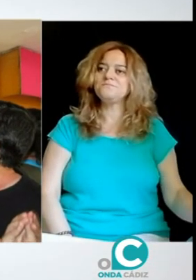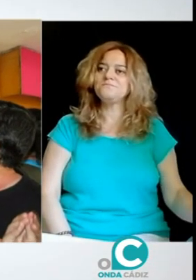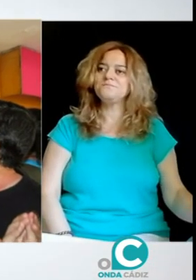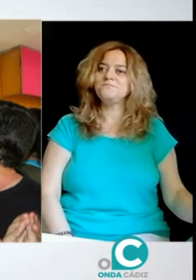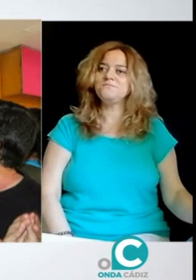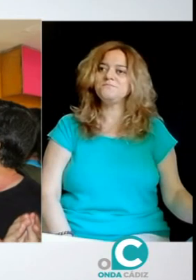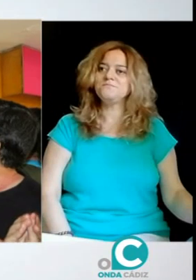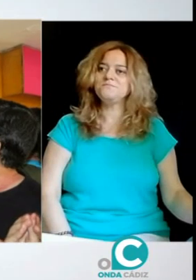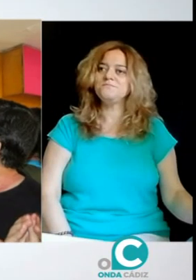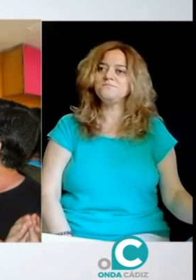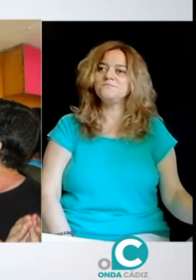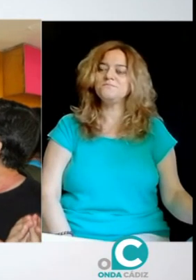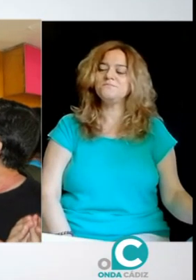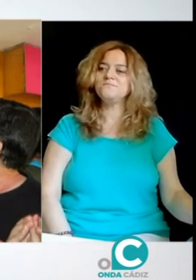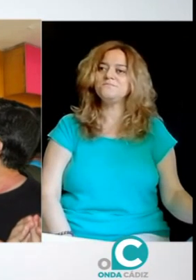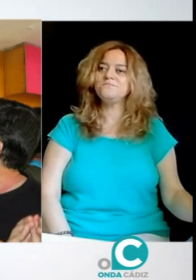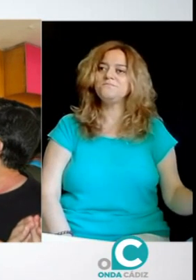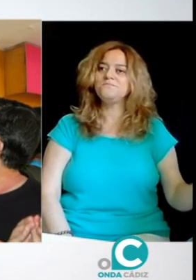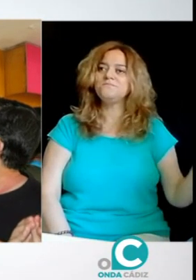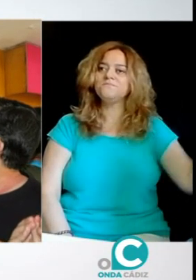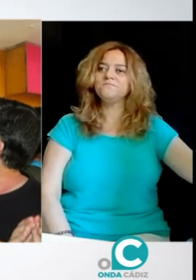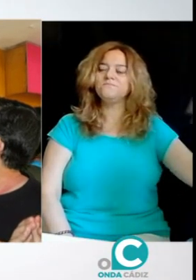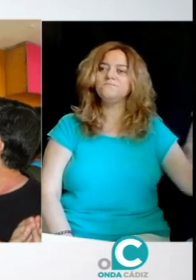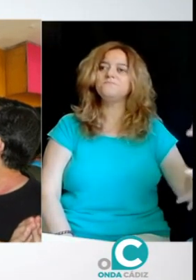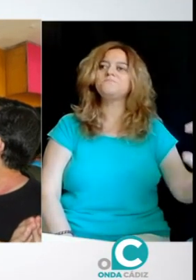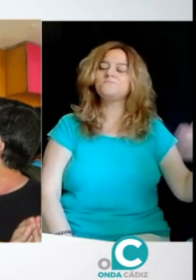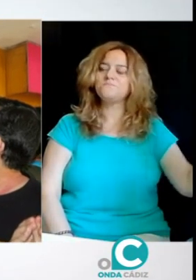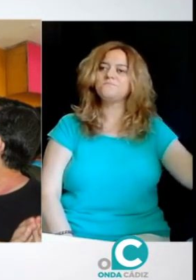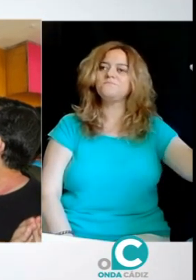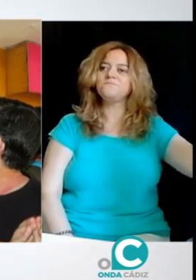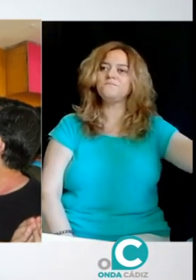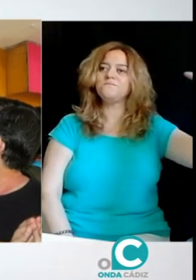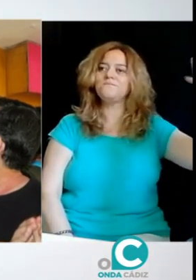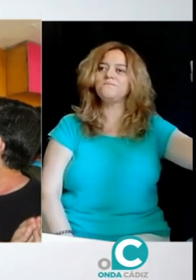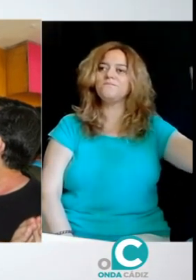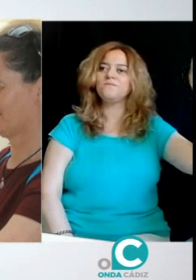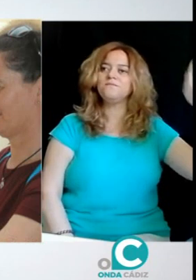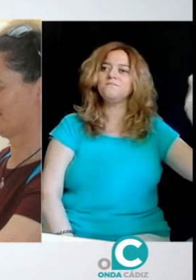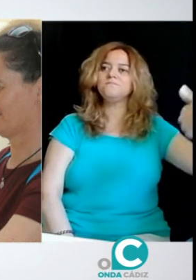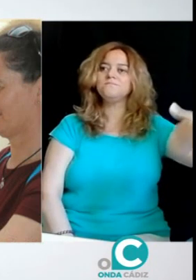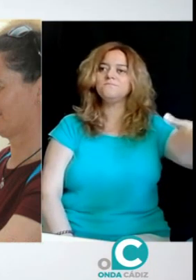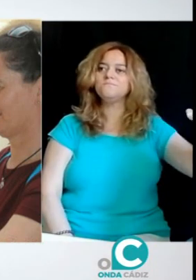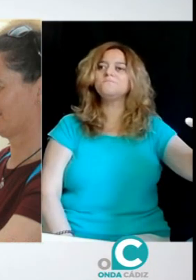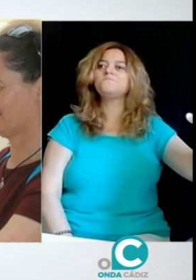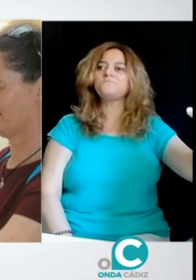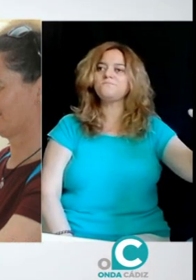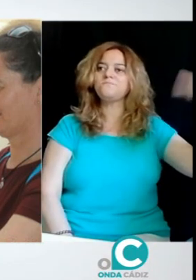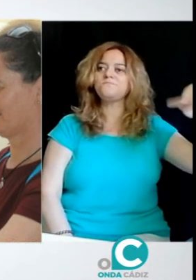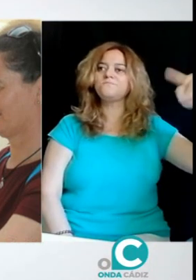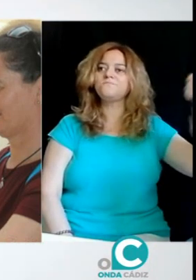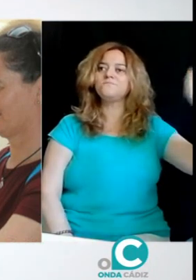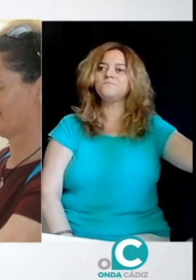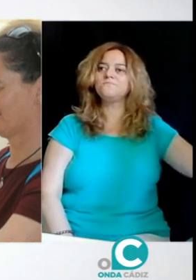En definitiva, ¿no? Lo que trabajáis y por lo que lucháis, María del Carmen, es por conseguir, pues,